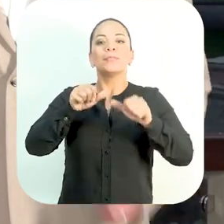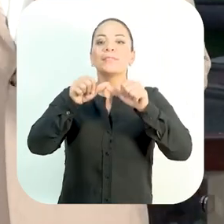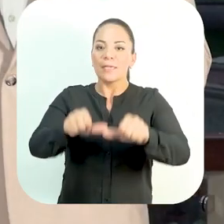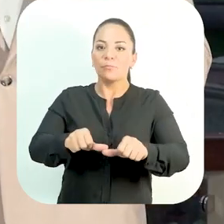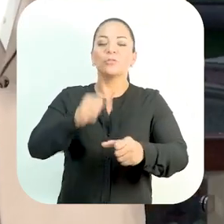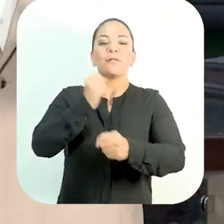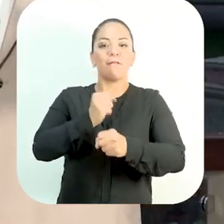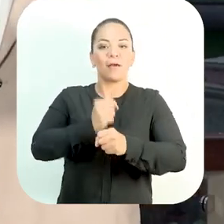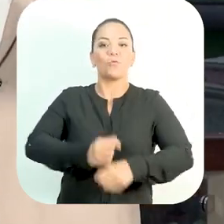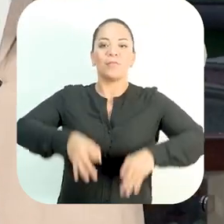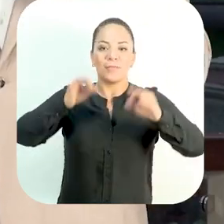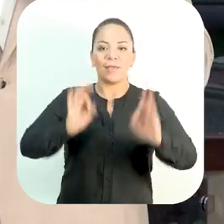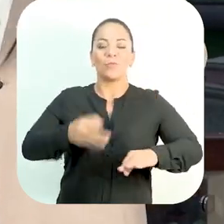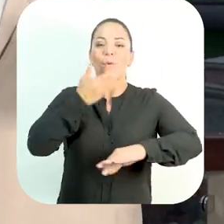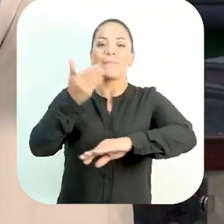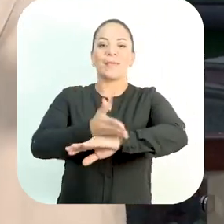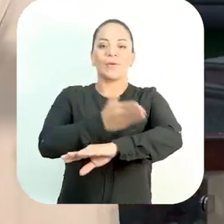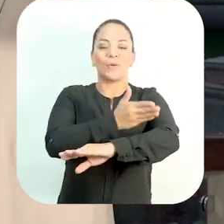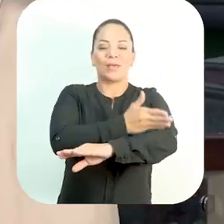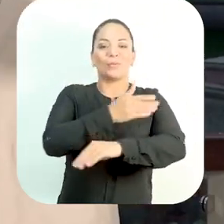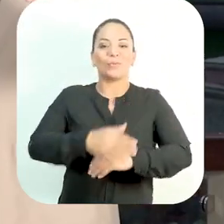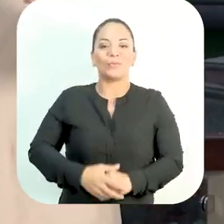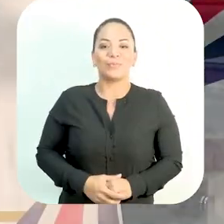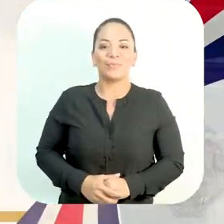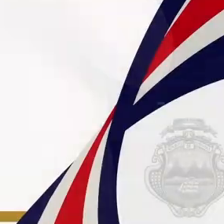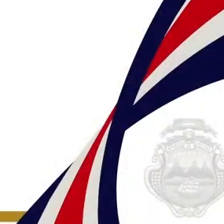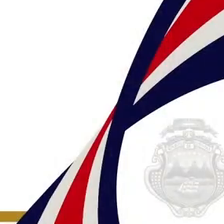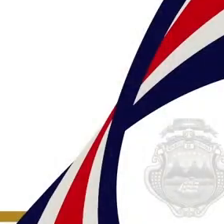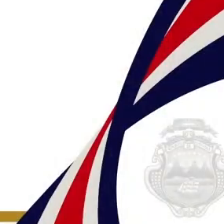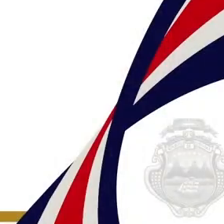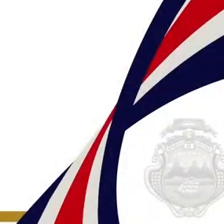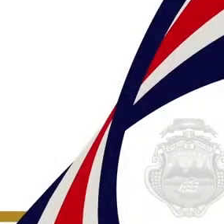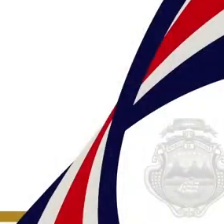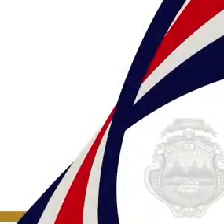trabajando, decidiendo y mejorando.